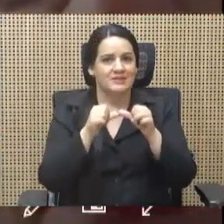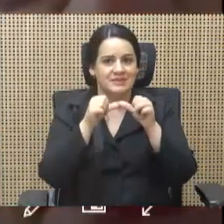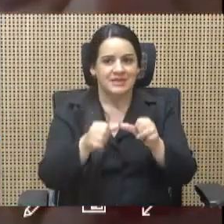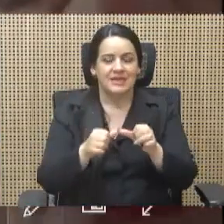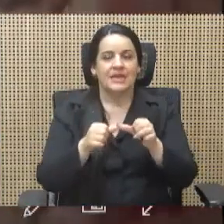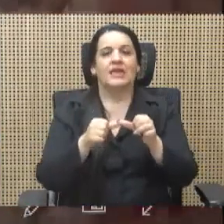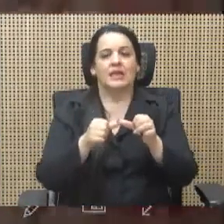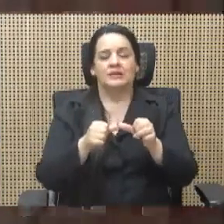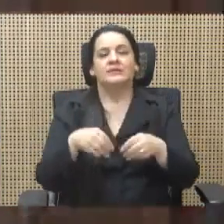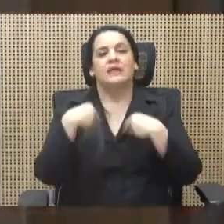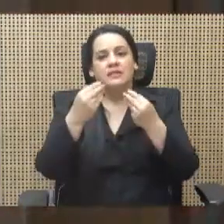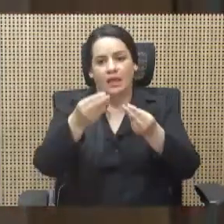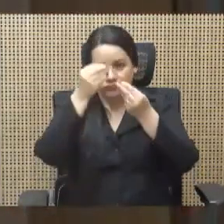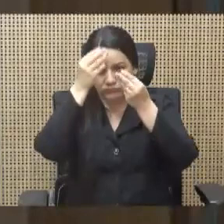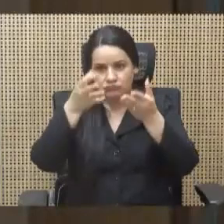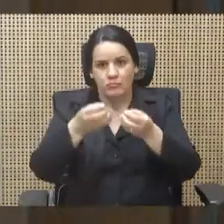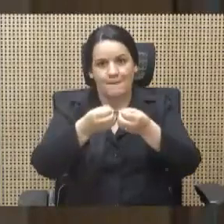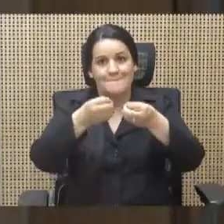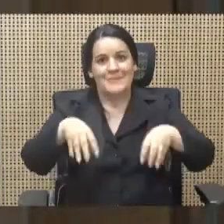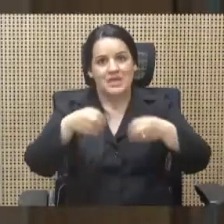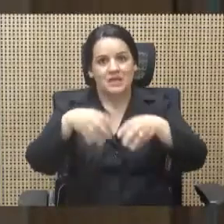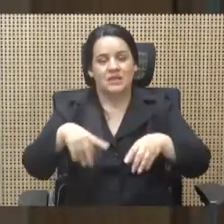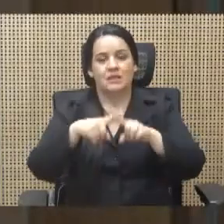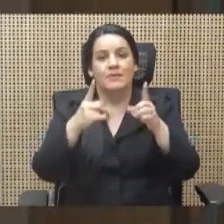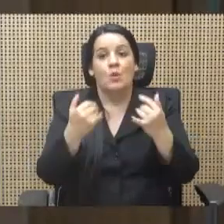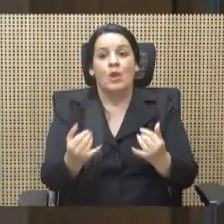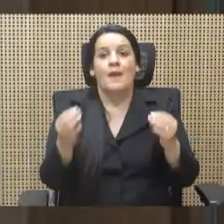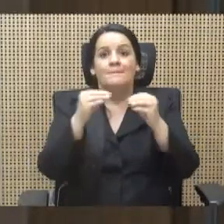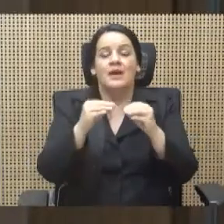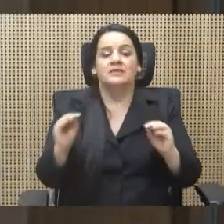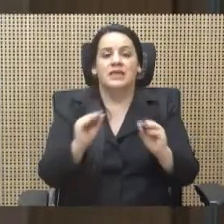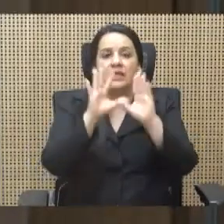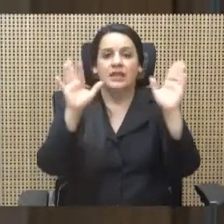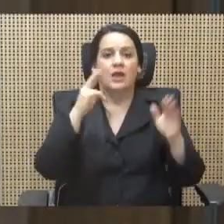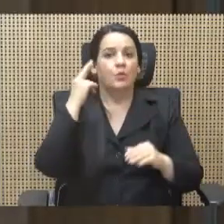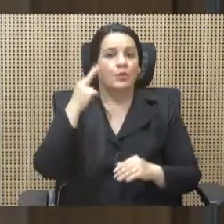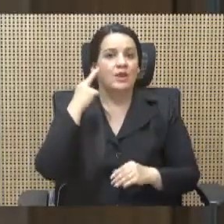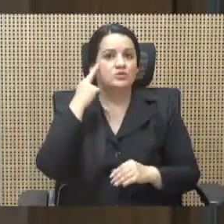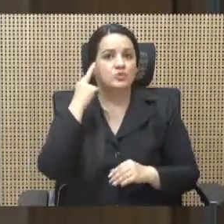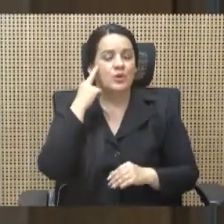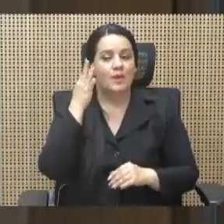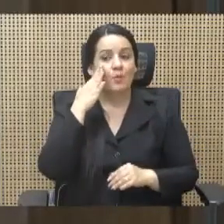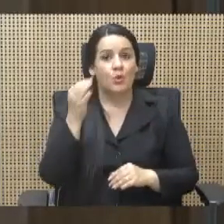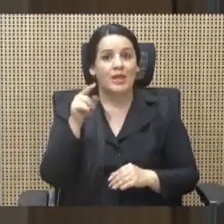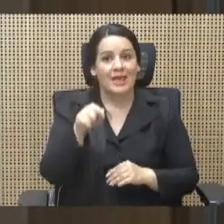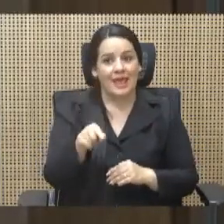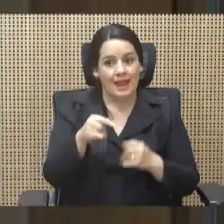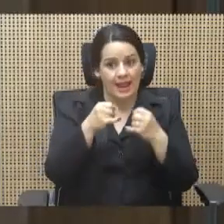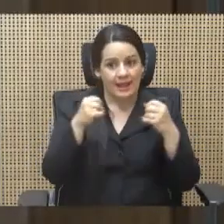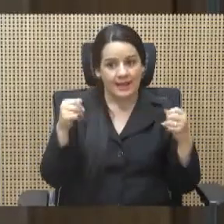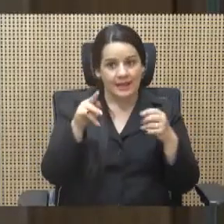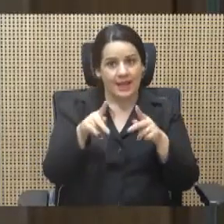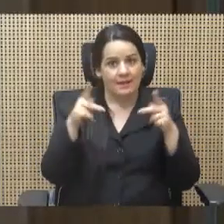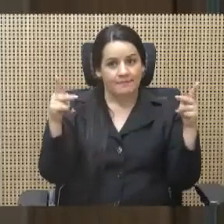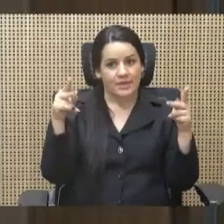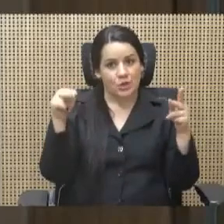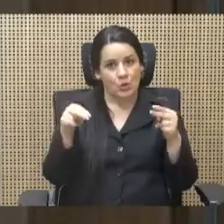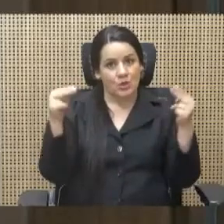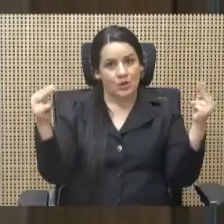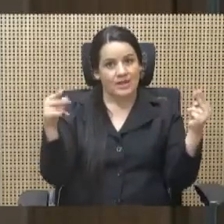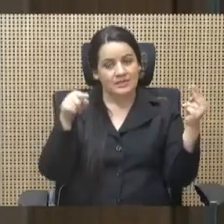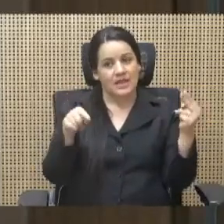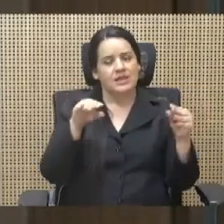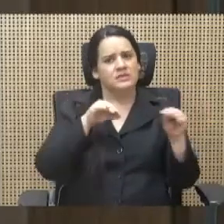queda más que claro las razones del por qué la línea editorial de este periódico se mueve al son de los intereses del